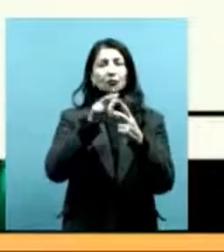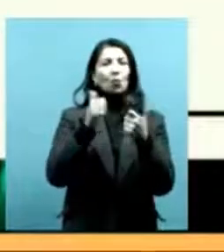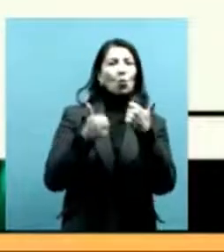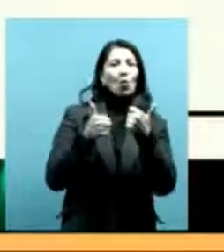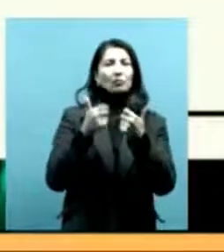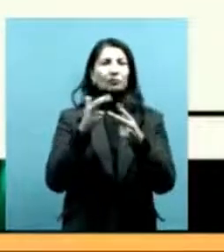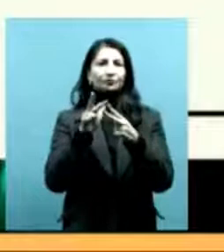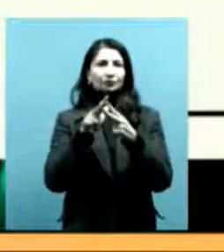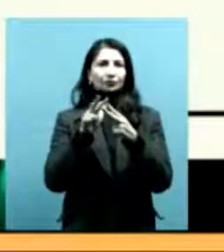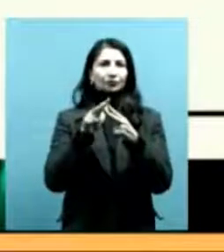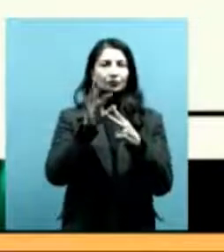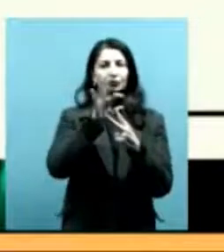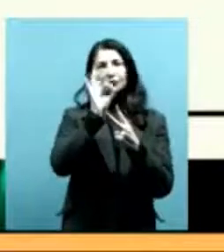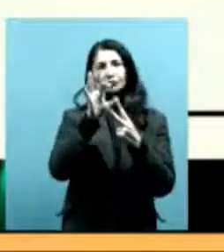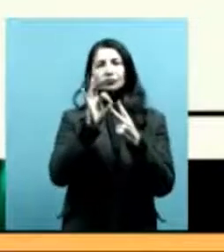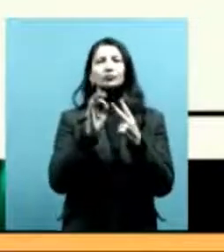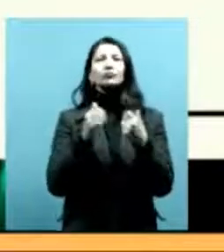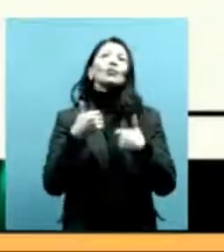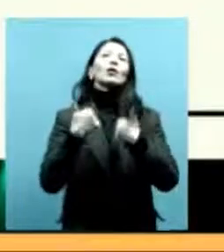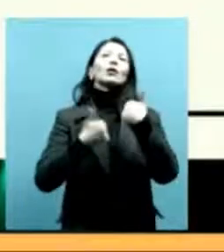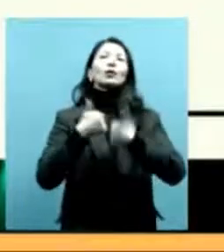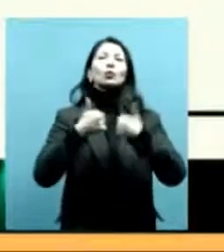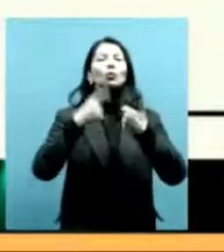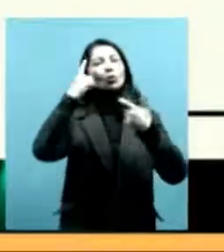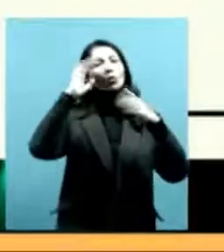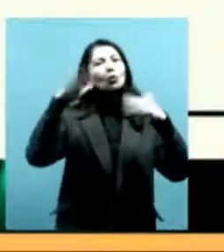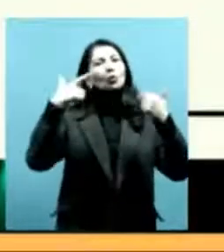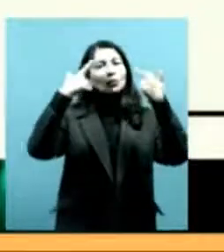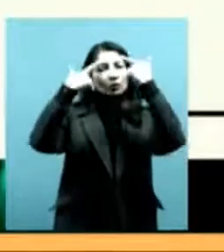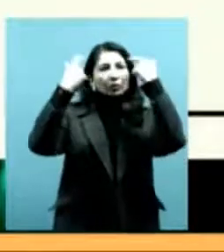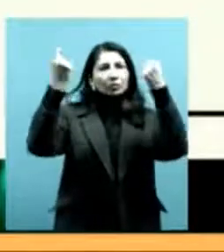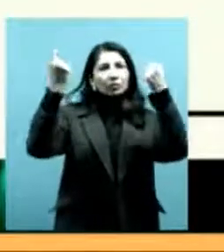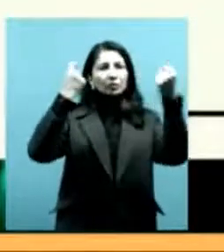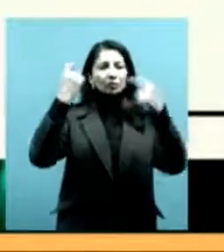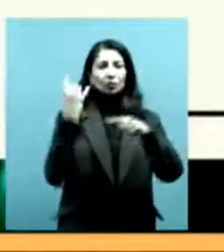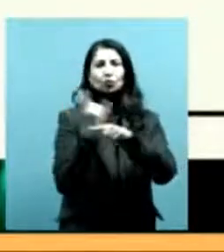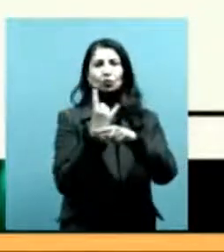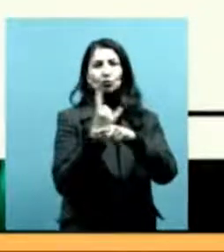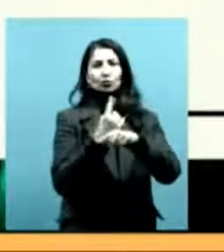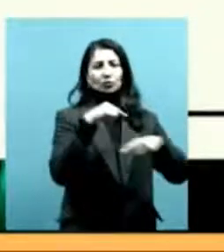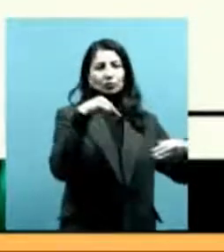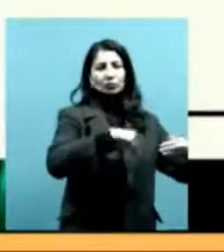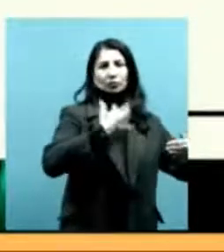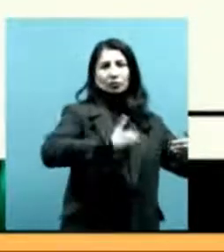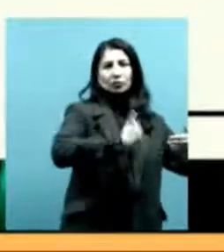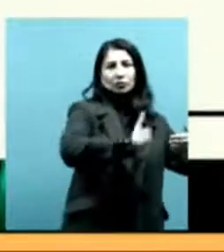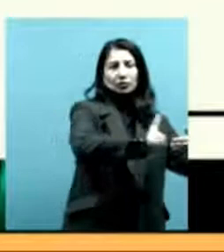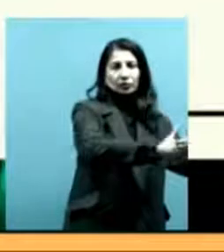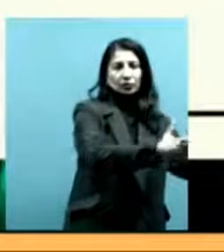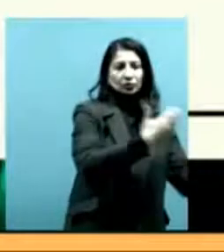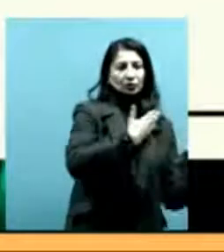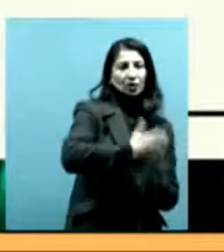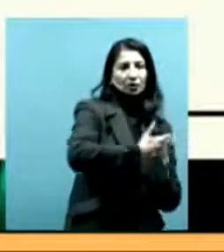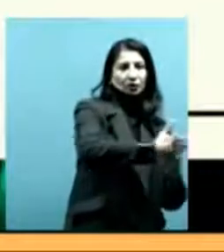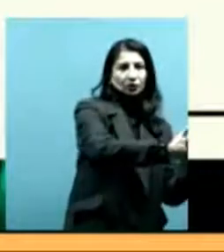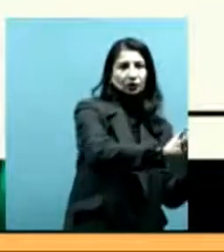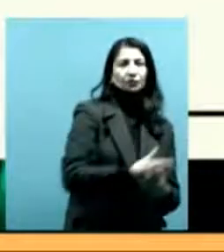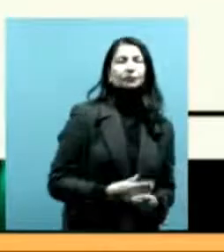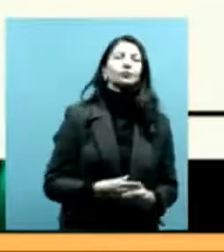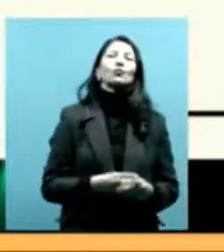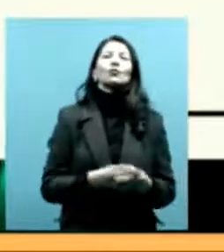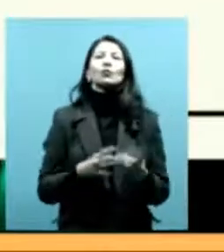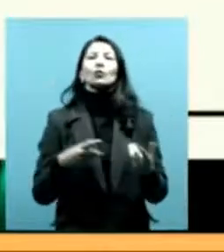Lo que voy a contar es el desarrollo de algunas estrategias muy creativas en el uso de esos archivos. Estrategias de las comunidades